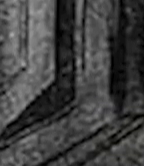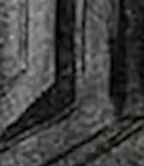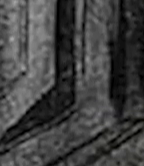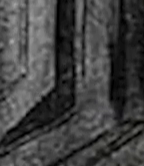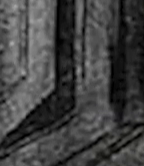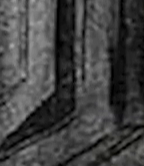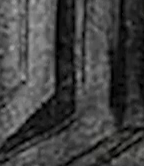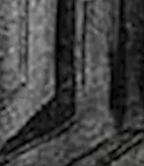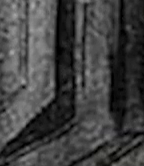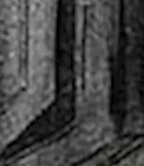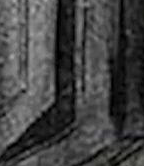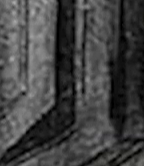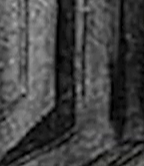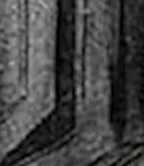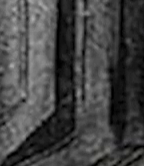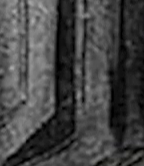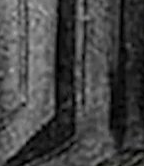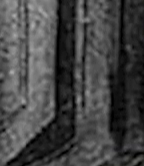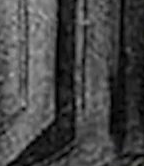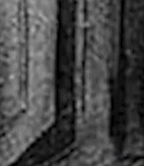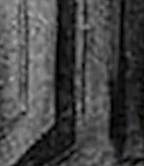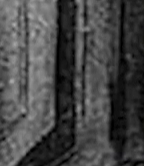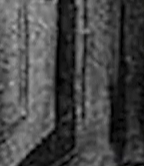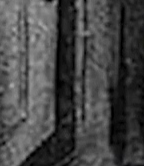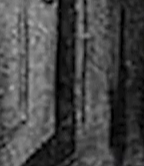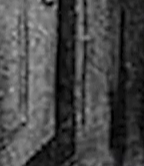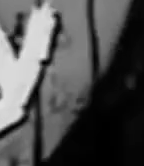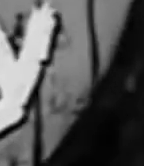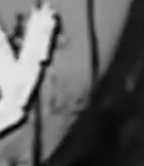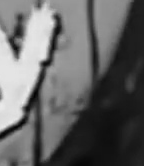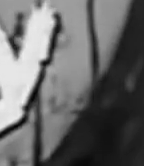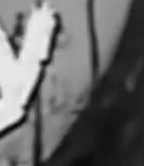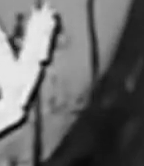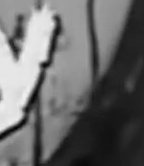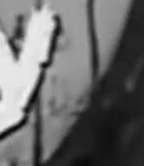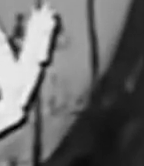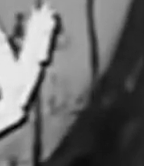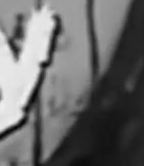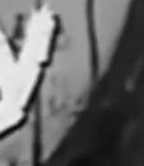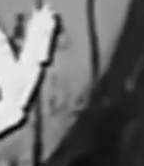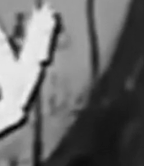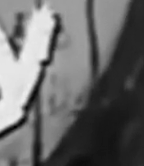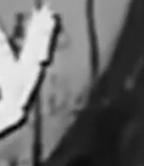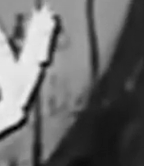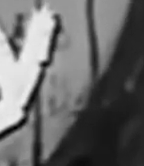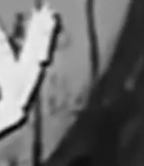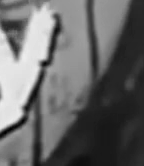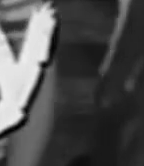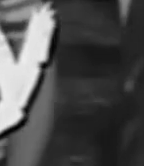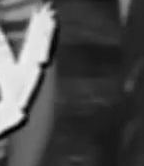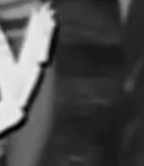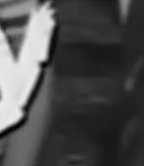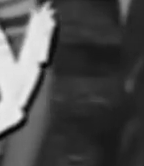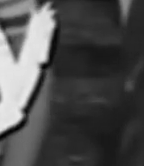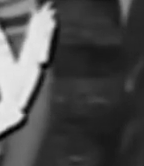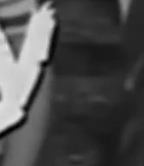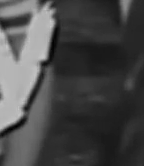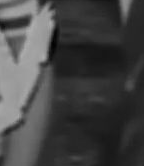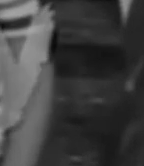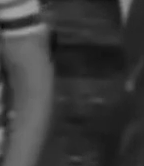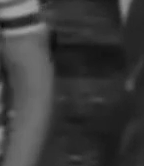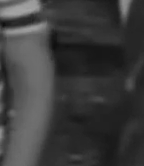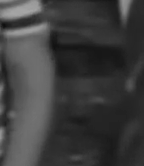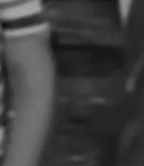personajes que después inspirarían a los locos adams con el nombre de la familia adams la serie televisiva